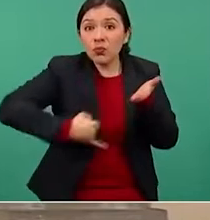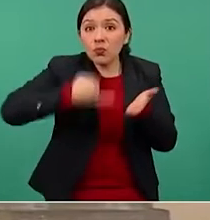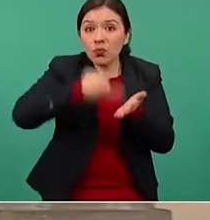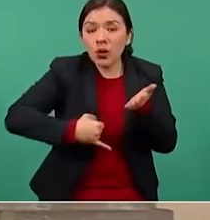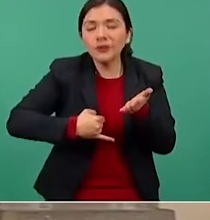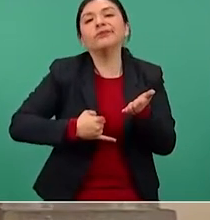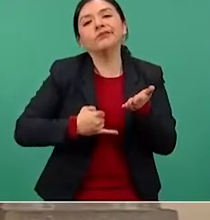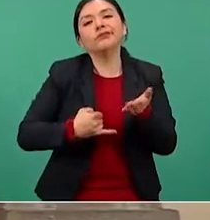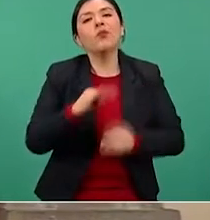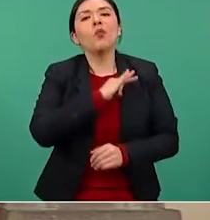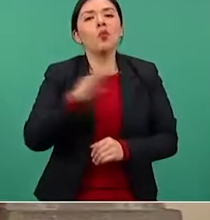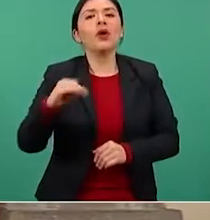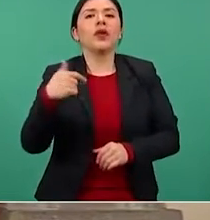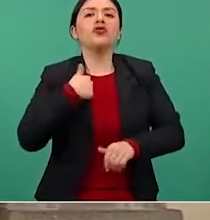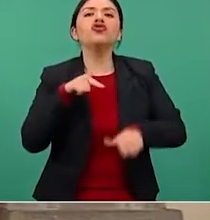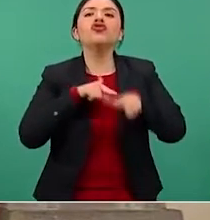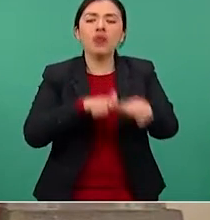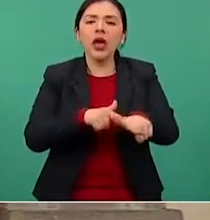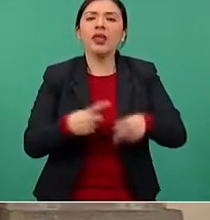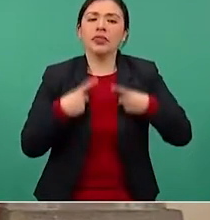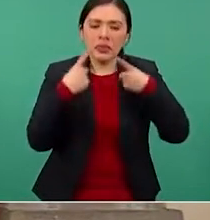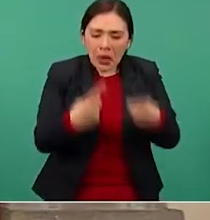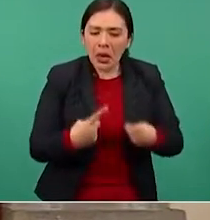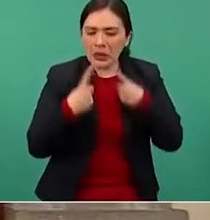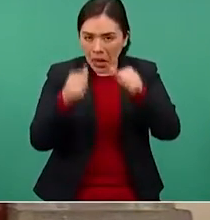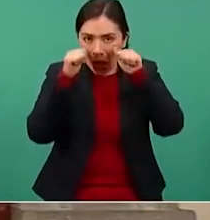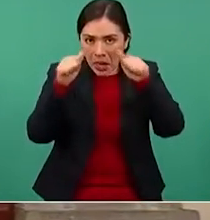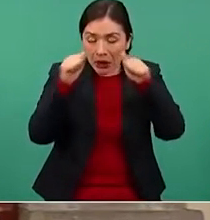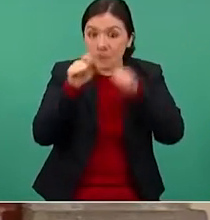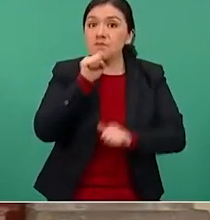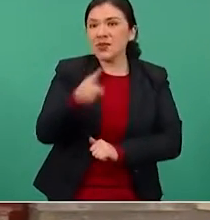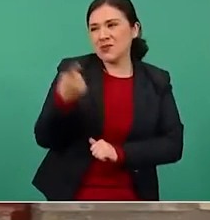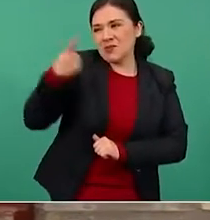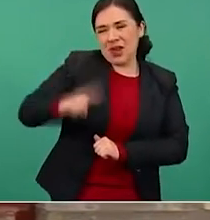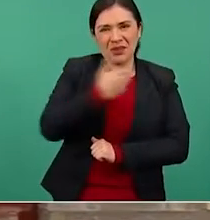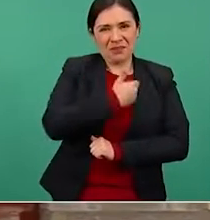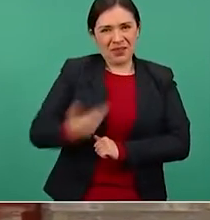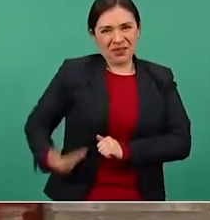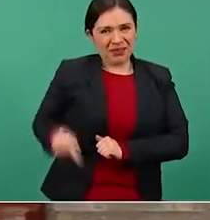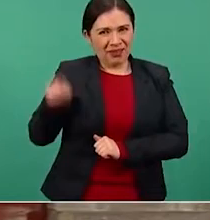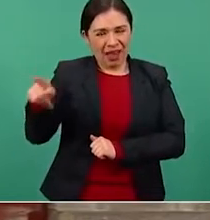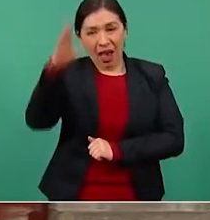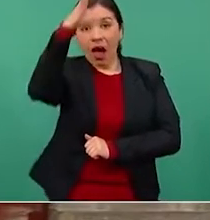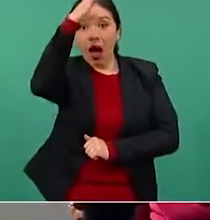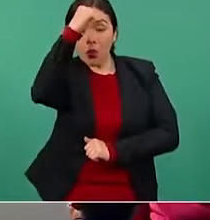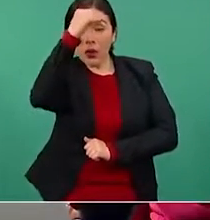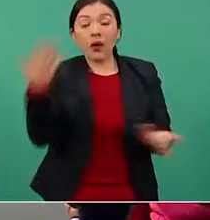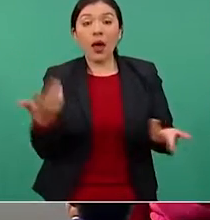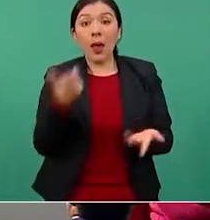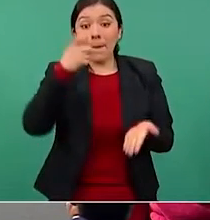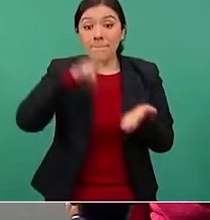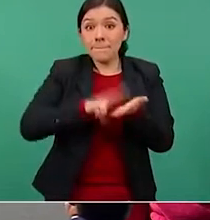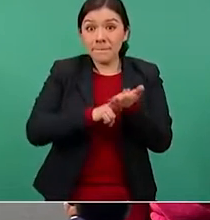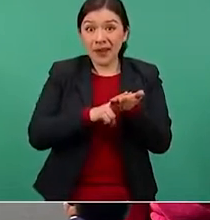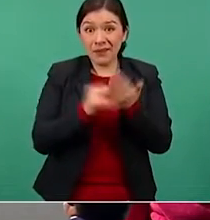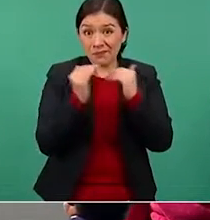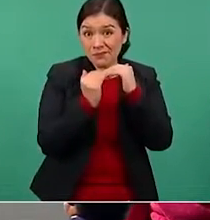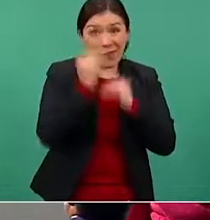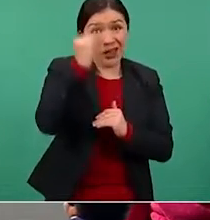cumplir con el ofrecimiento del señor presidente en el sentido de que los precios no